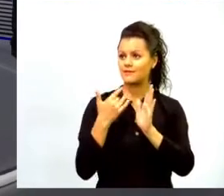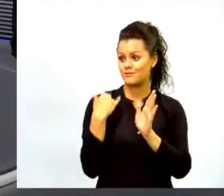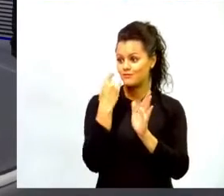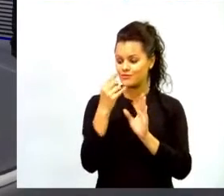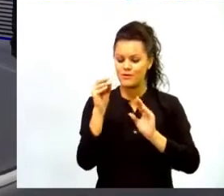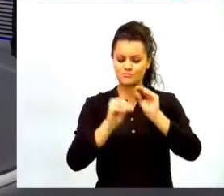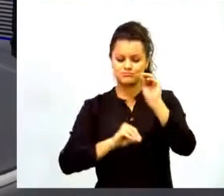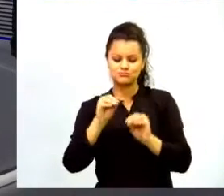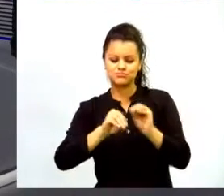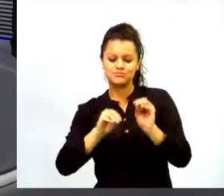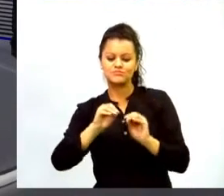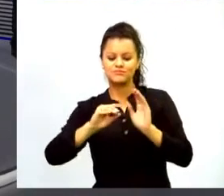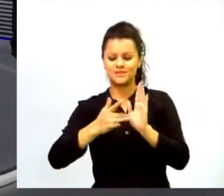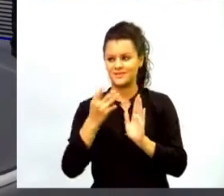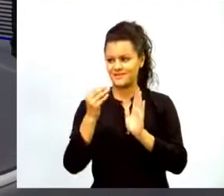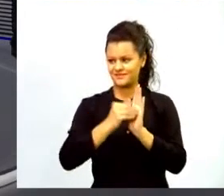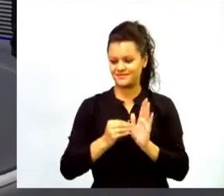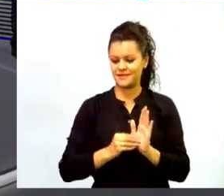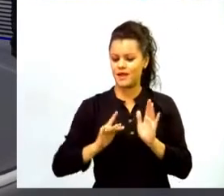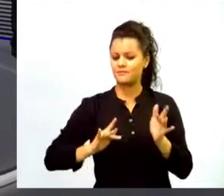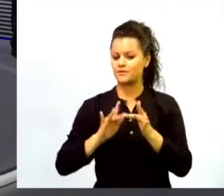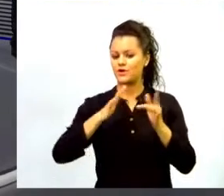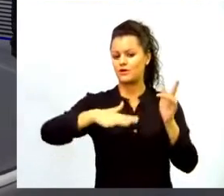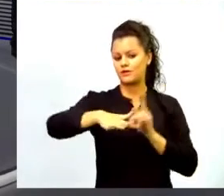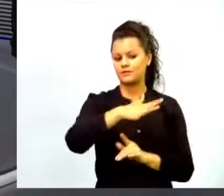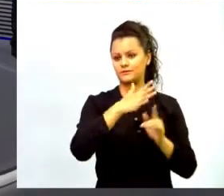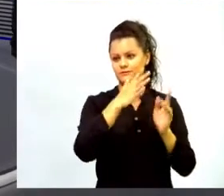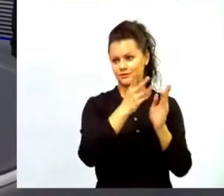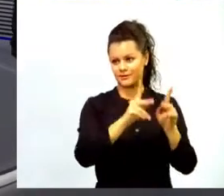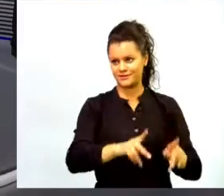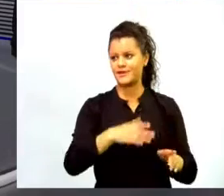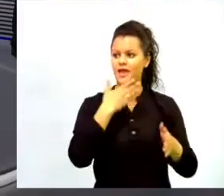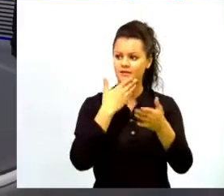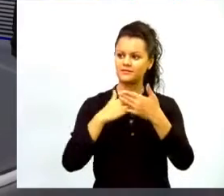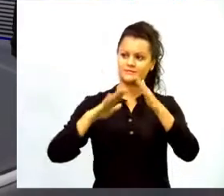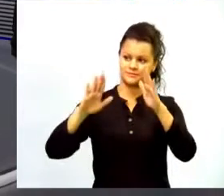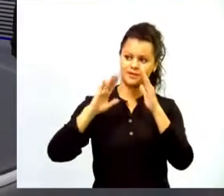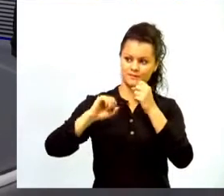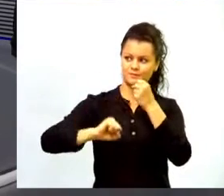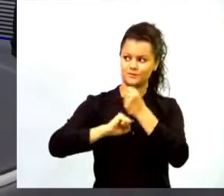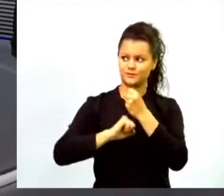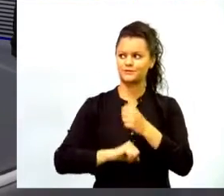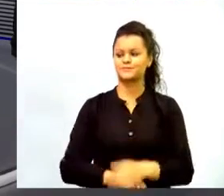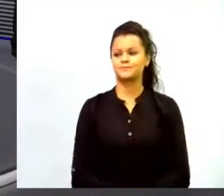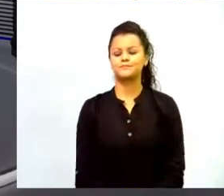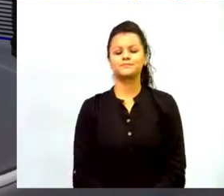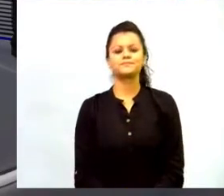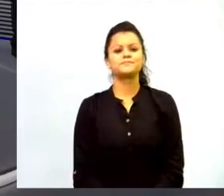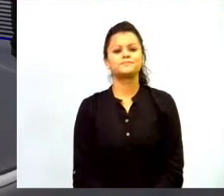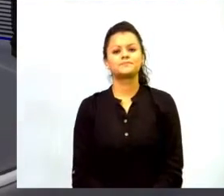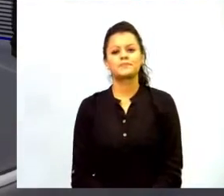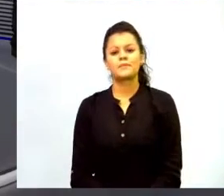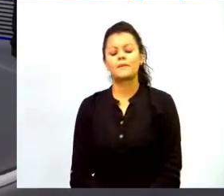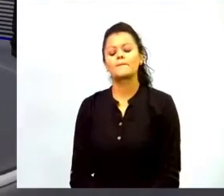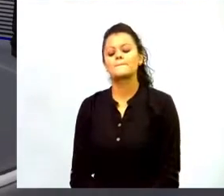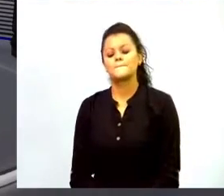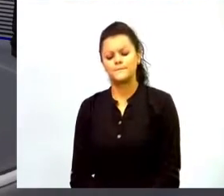contenidos digitales adaptados al contexto de los estudiantes gracias por la atención y al apoyo bueno como las cápsulas